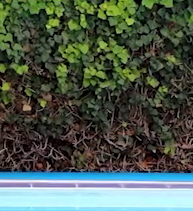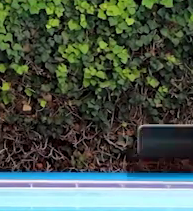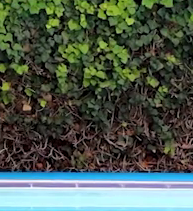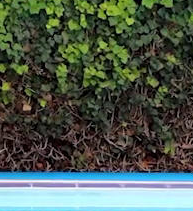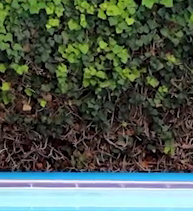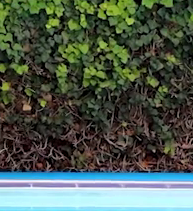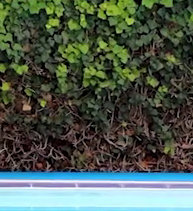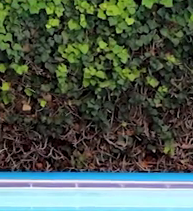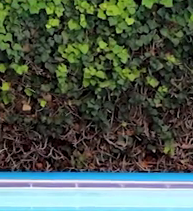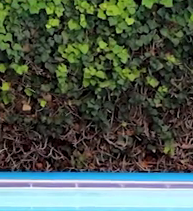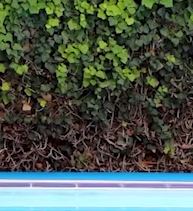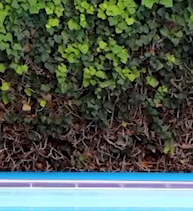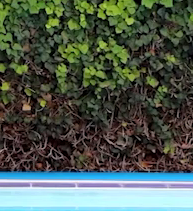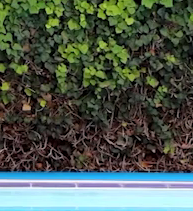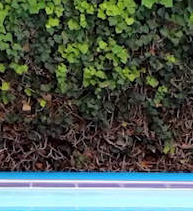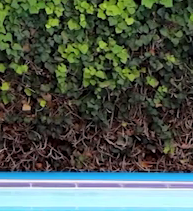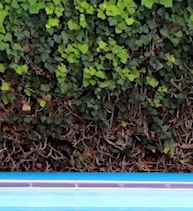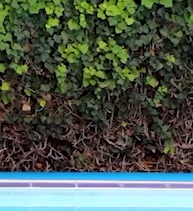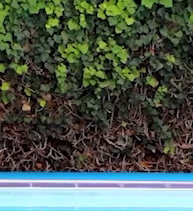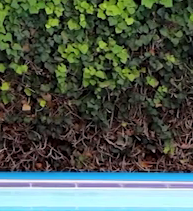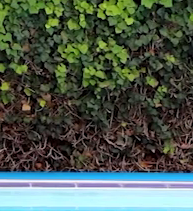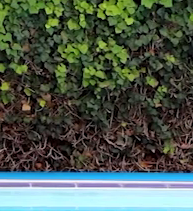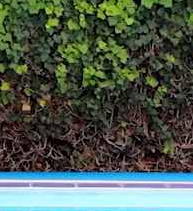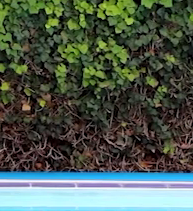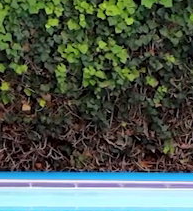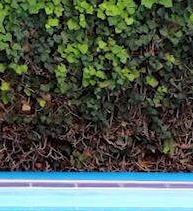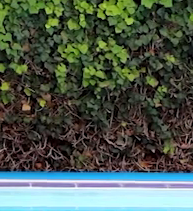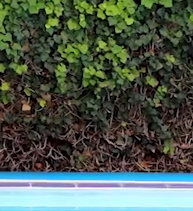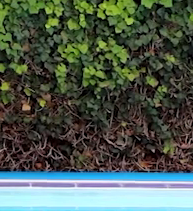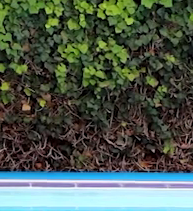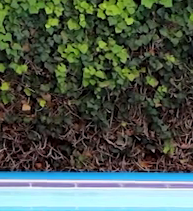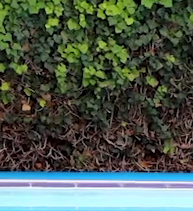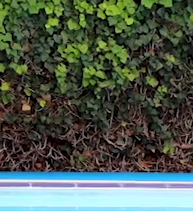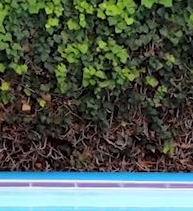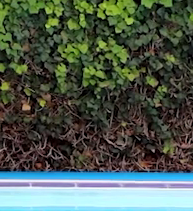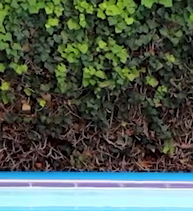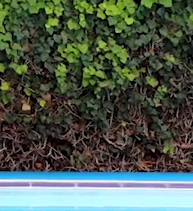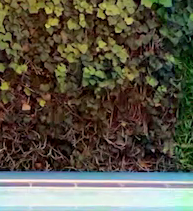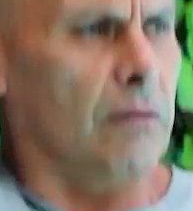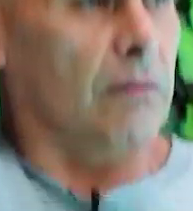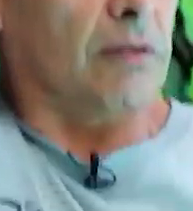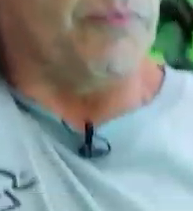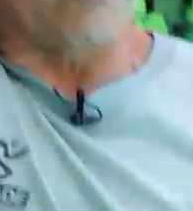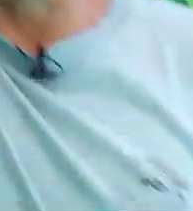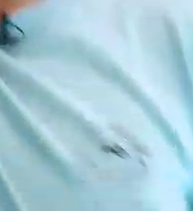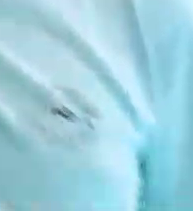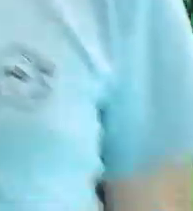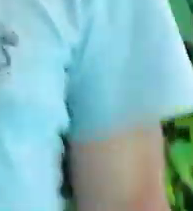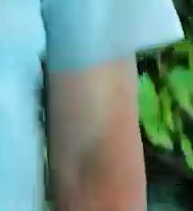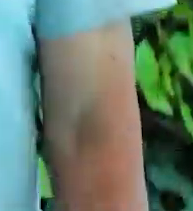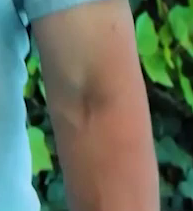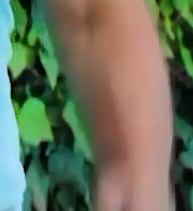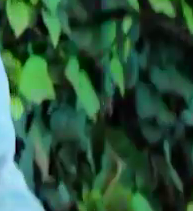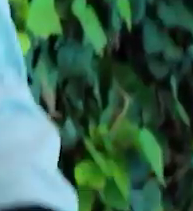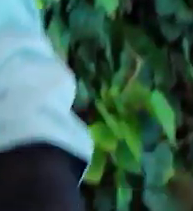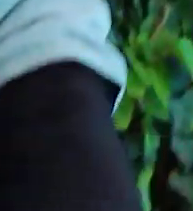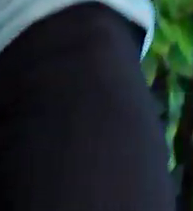pierna derecha y la mano derecha igual. Y al mismo tiempo vamos a elevar talón del pie contrario.